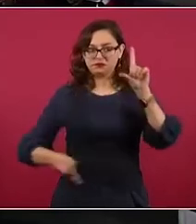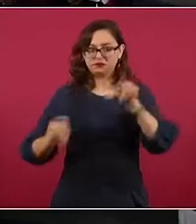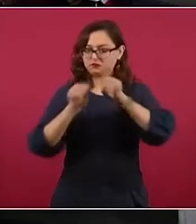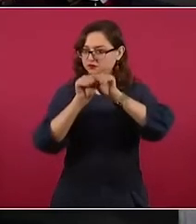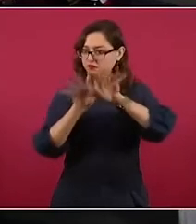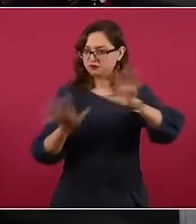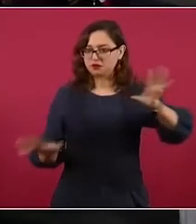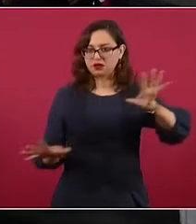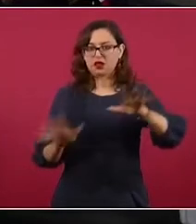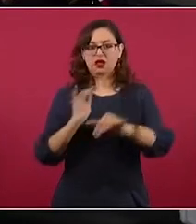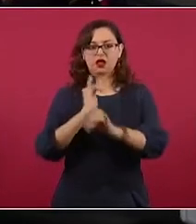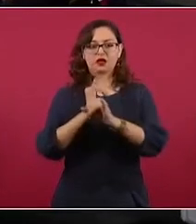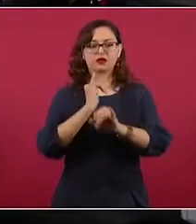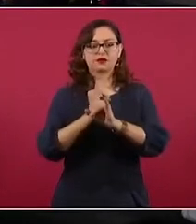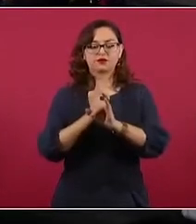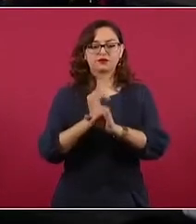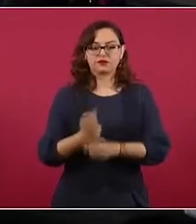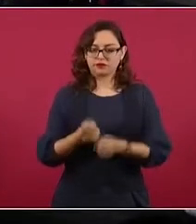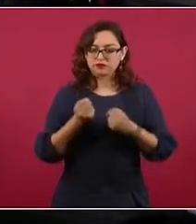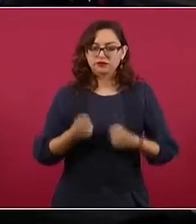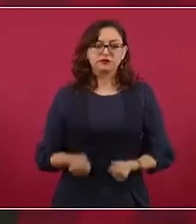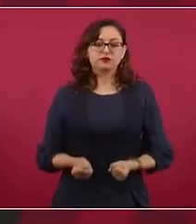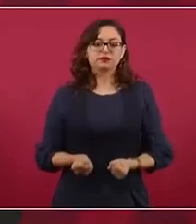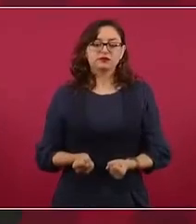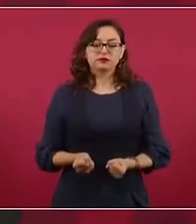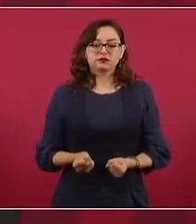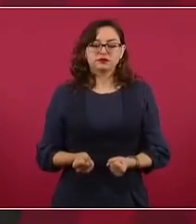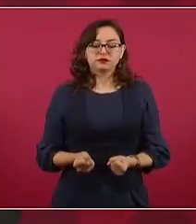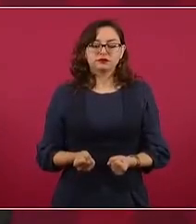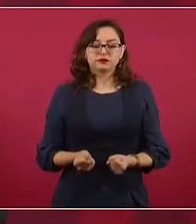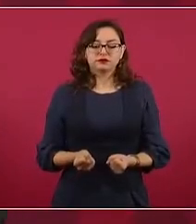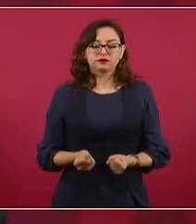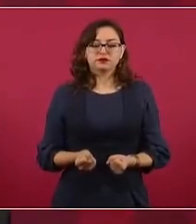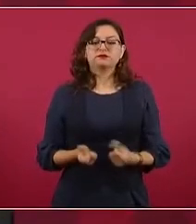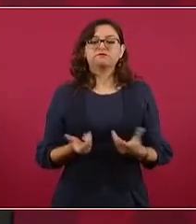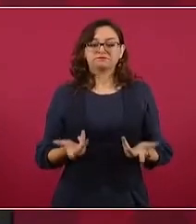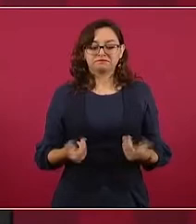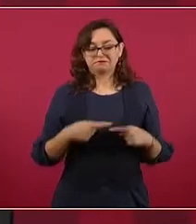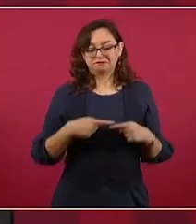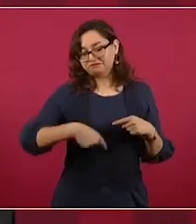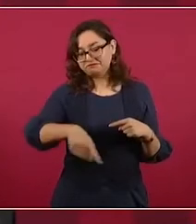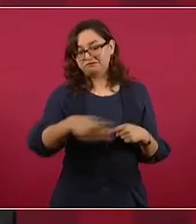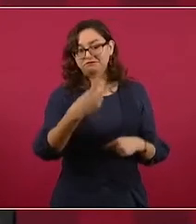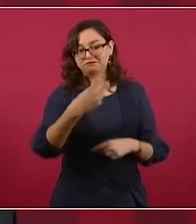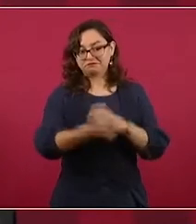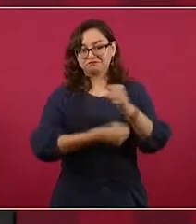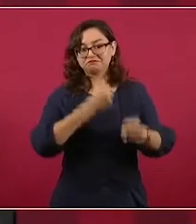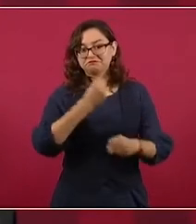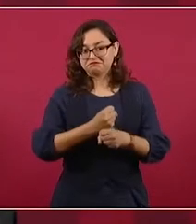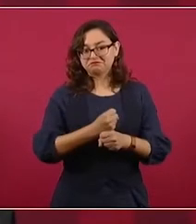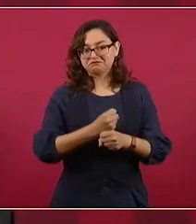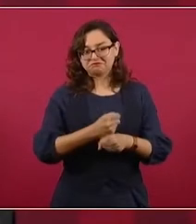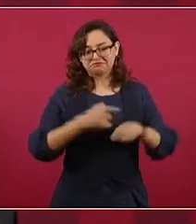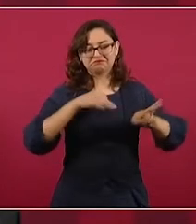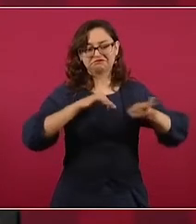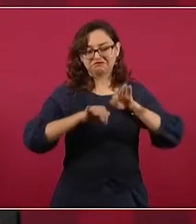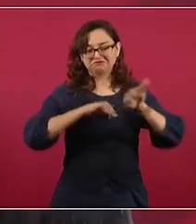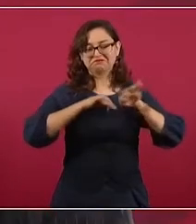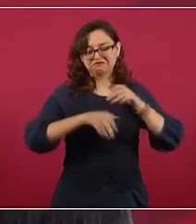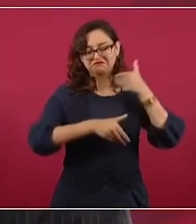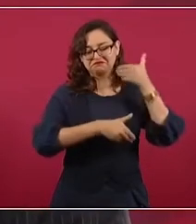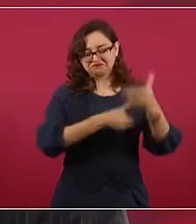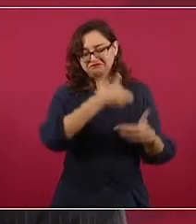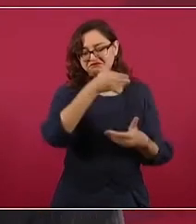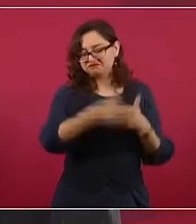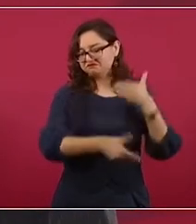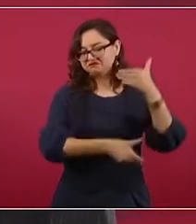Entonces, por eso digo que vamos a seguir avanzando, porque esto lo vamos a hacer